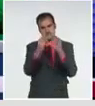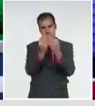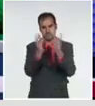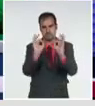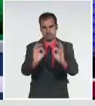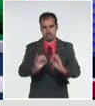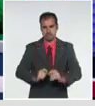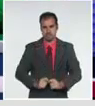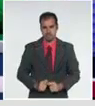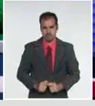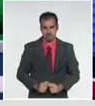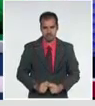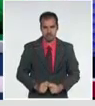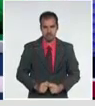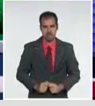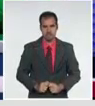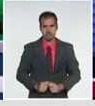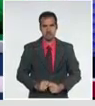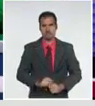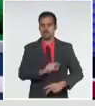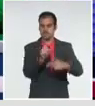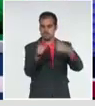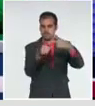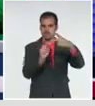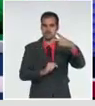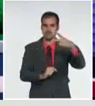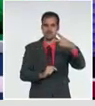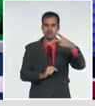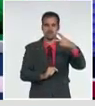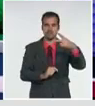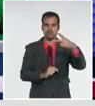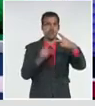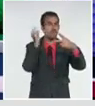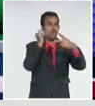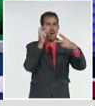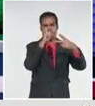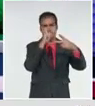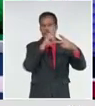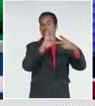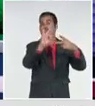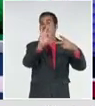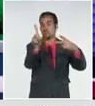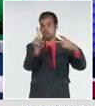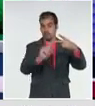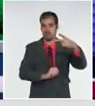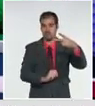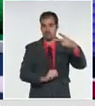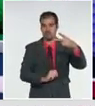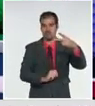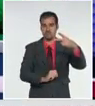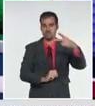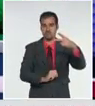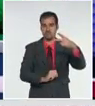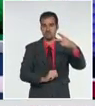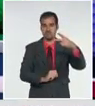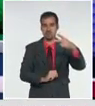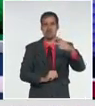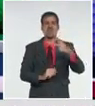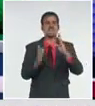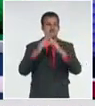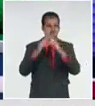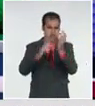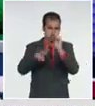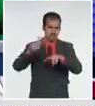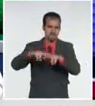Fallece una paciente de 71 años de edad del municipio de Habana del Este, aquí en La Habana,